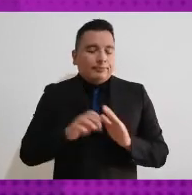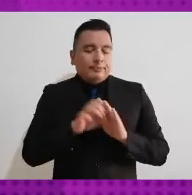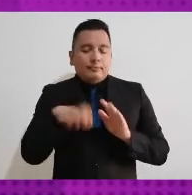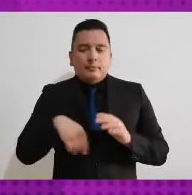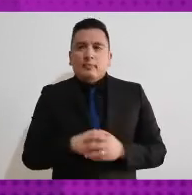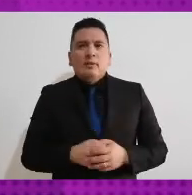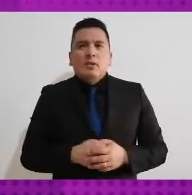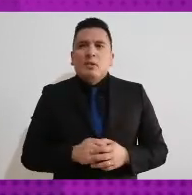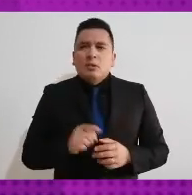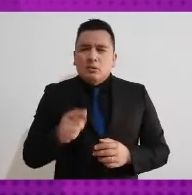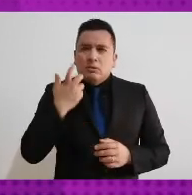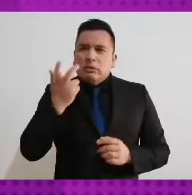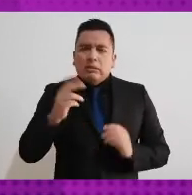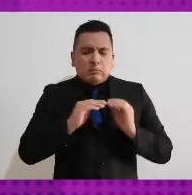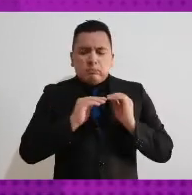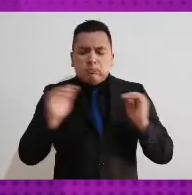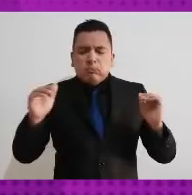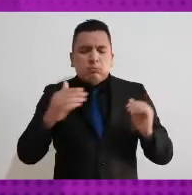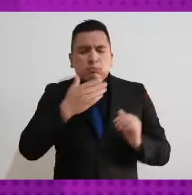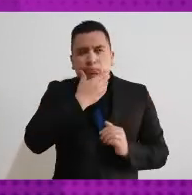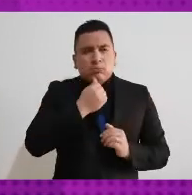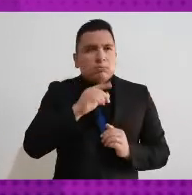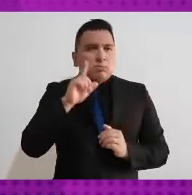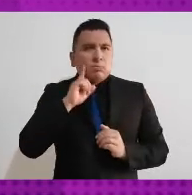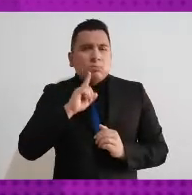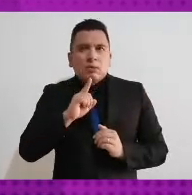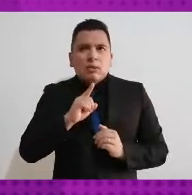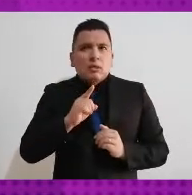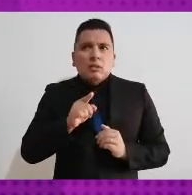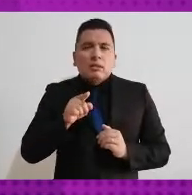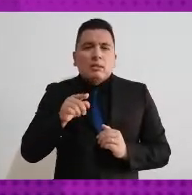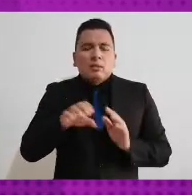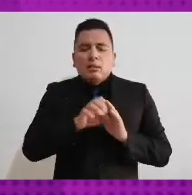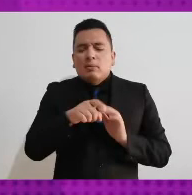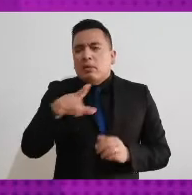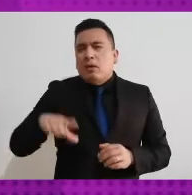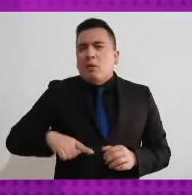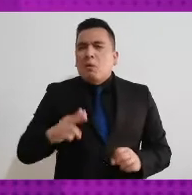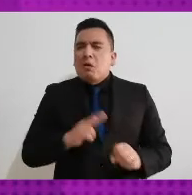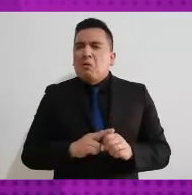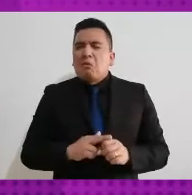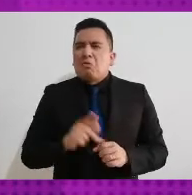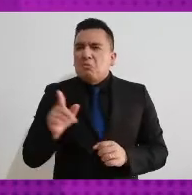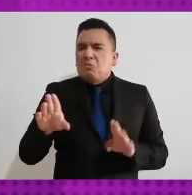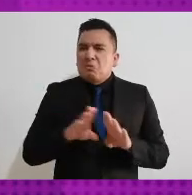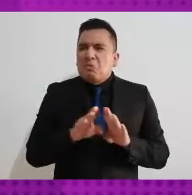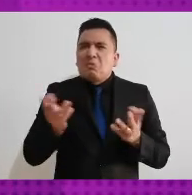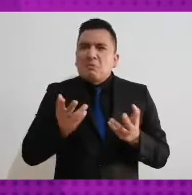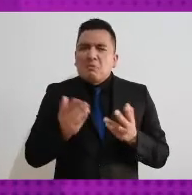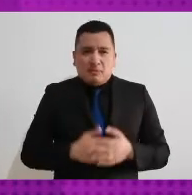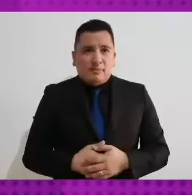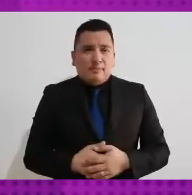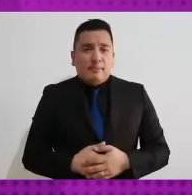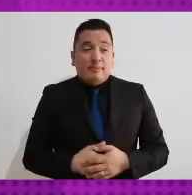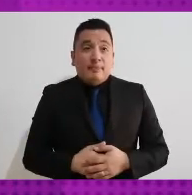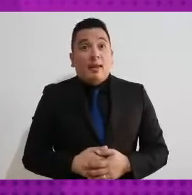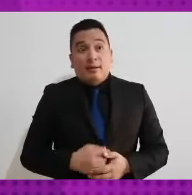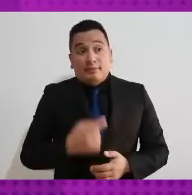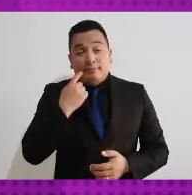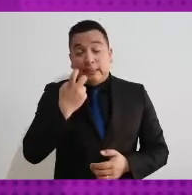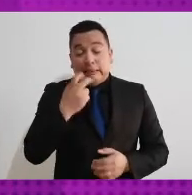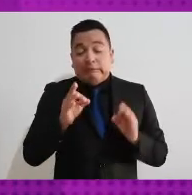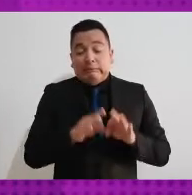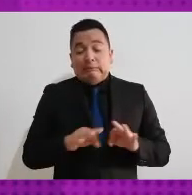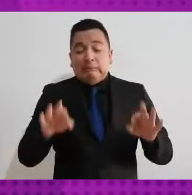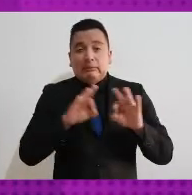¿qué acciones han implementado para garantizar la paridad en las gubernaturas? A mí me parece que es un gran tema, o sea